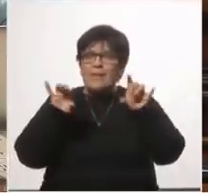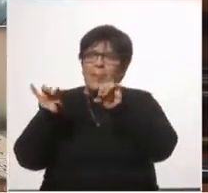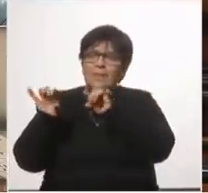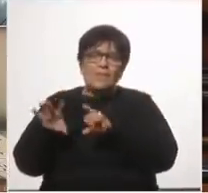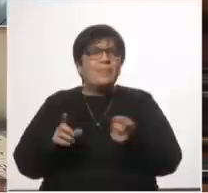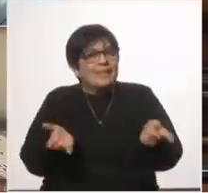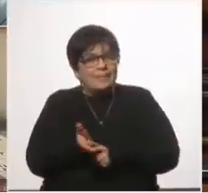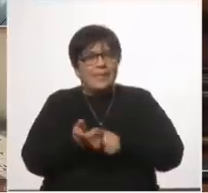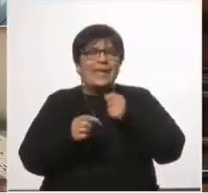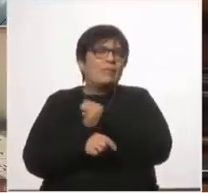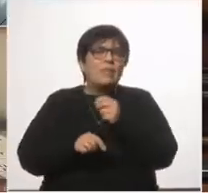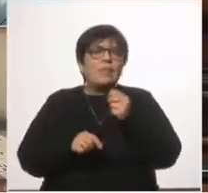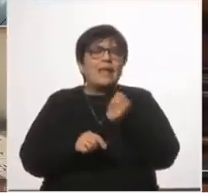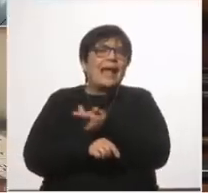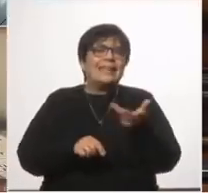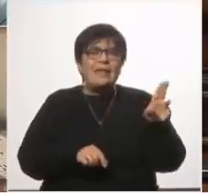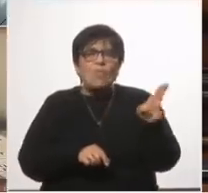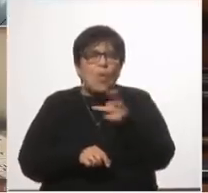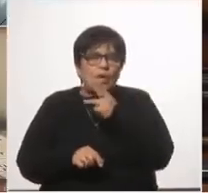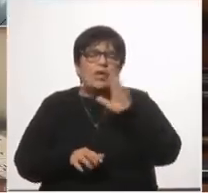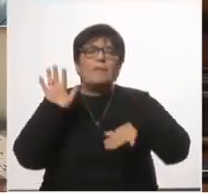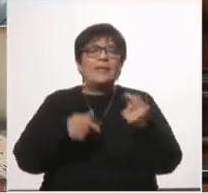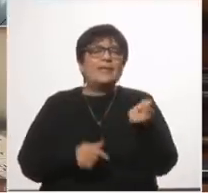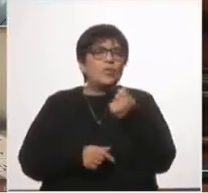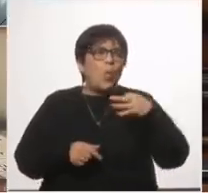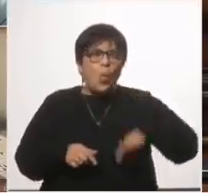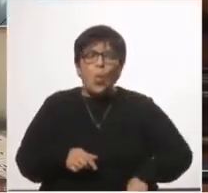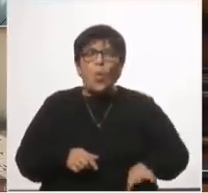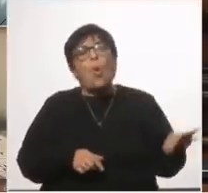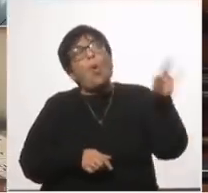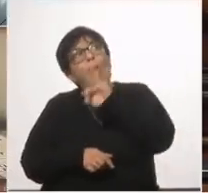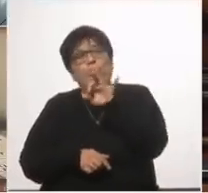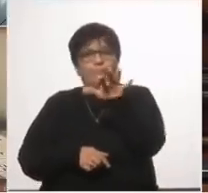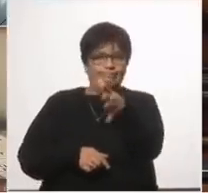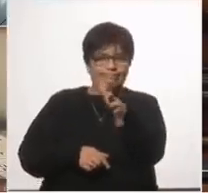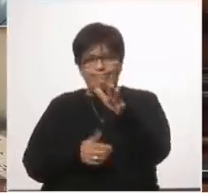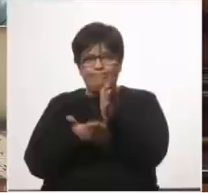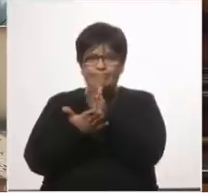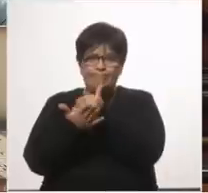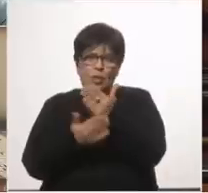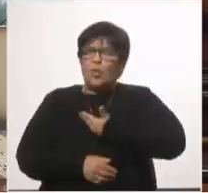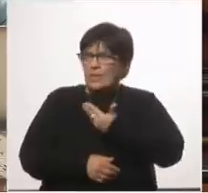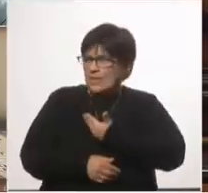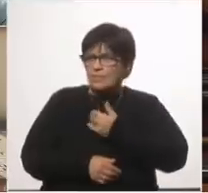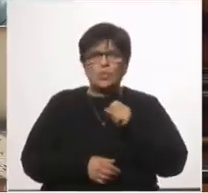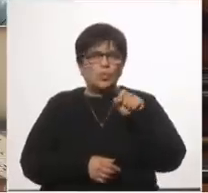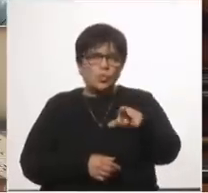fallecidos por nivel de ingreso o alguna aproximación de ella por departamento por municipio